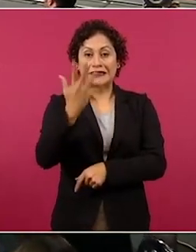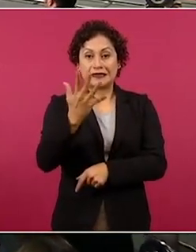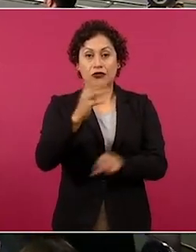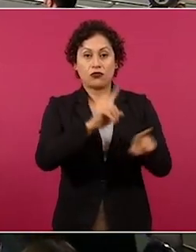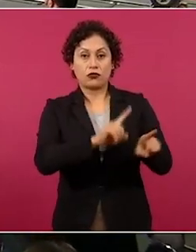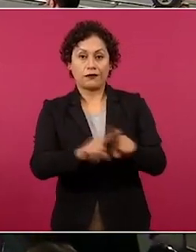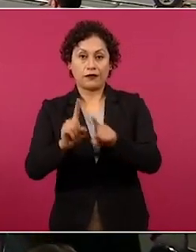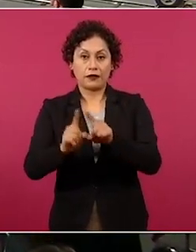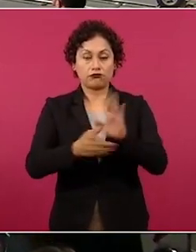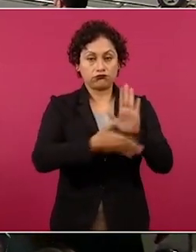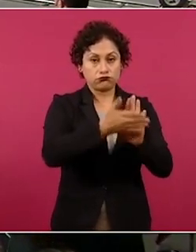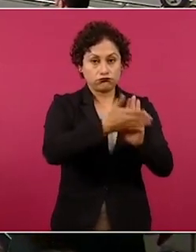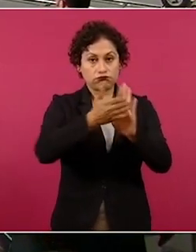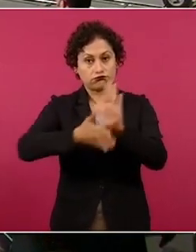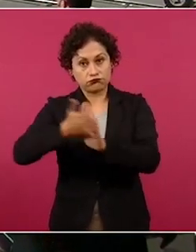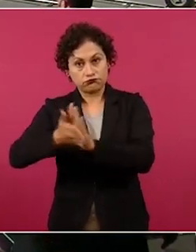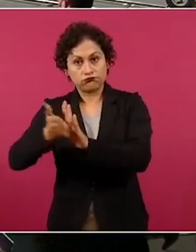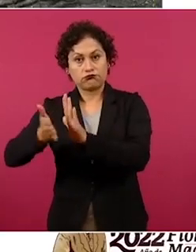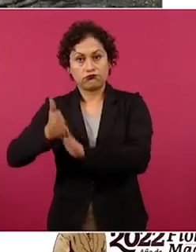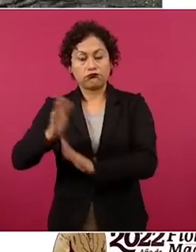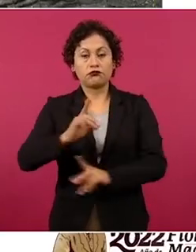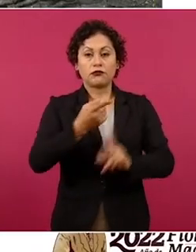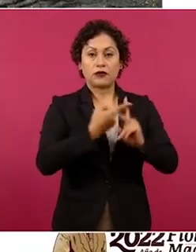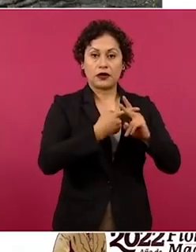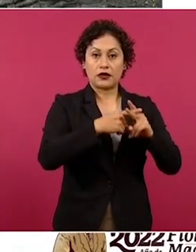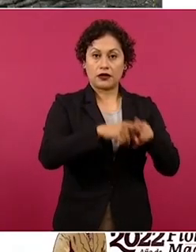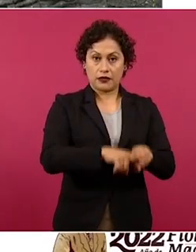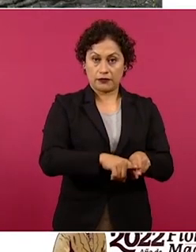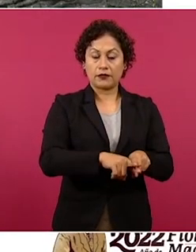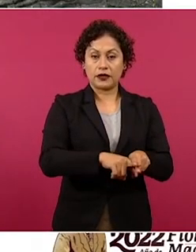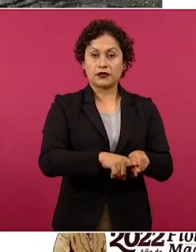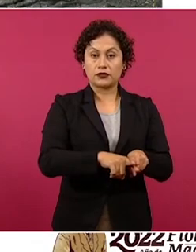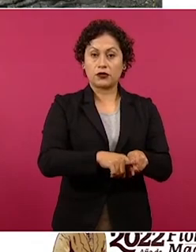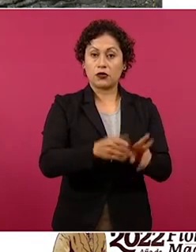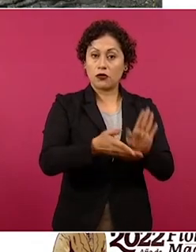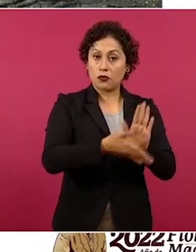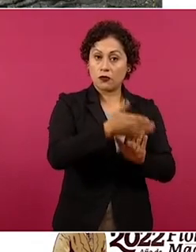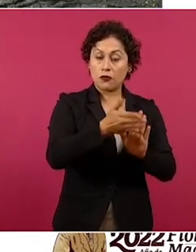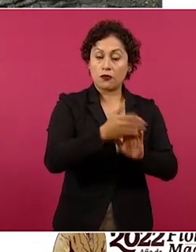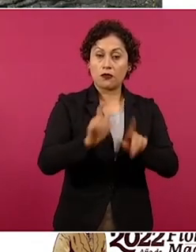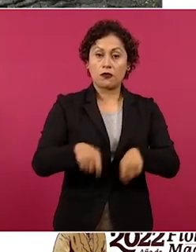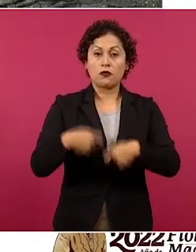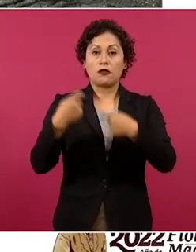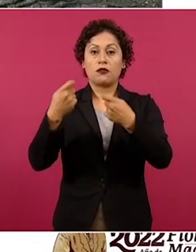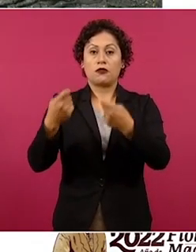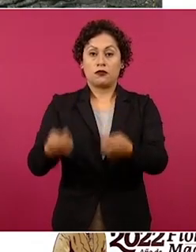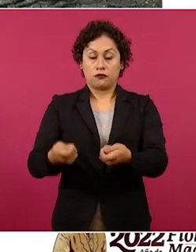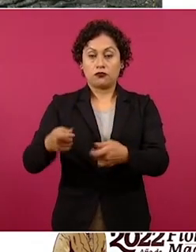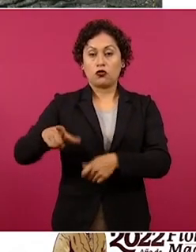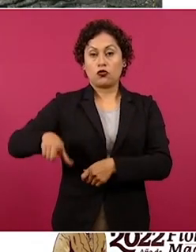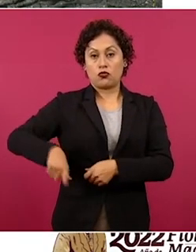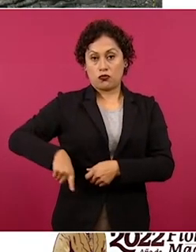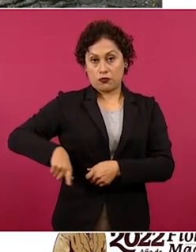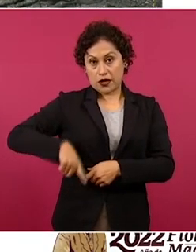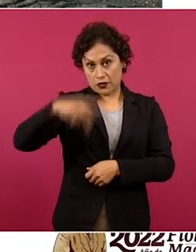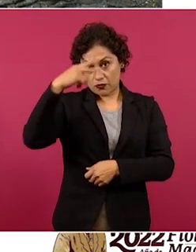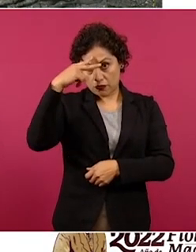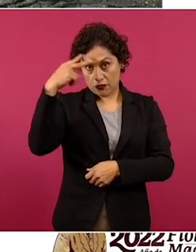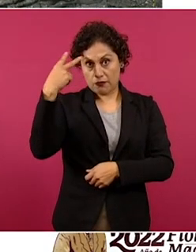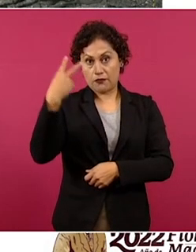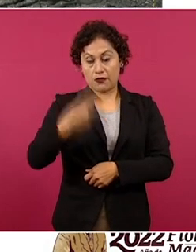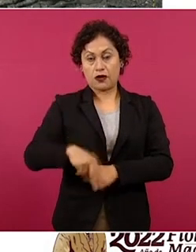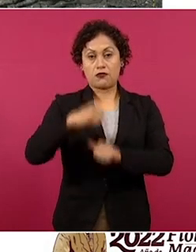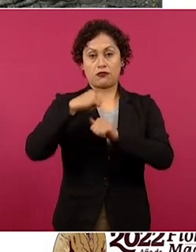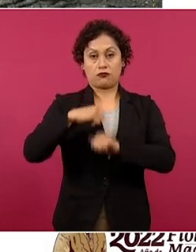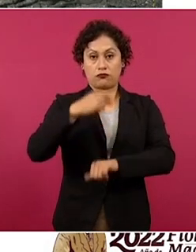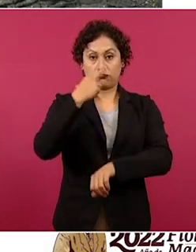Desde su inicio, la construcción de la obra está a cargo del gobierno de México y para su ejecución se